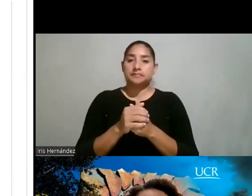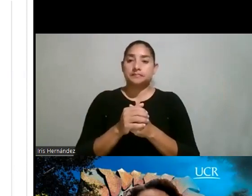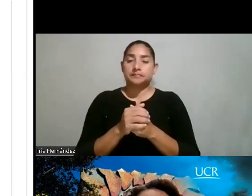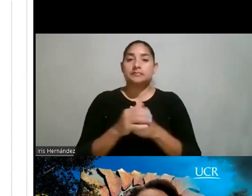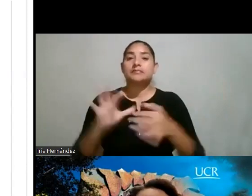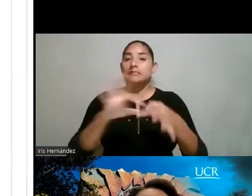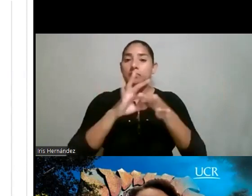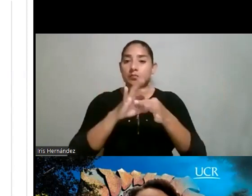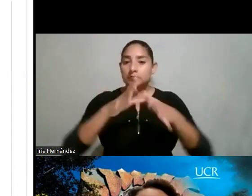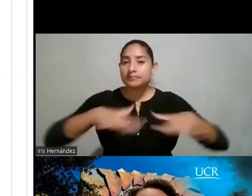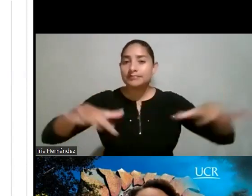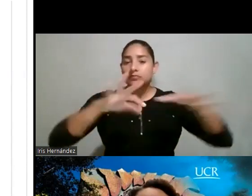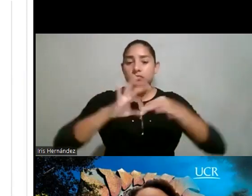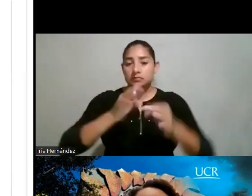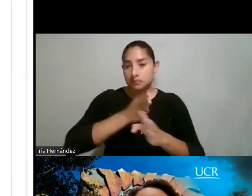STEM